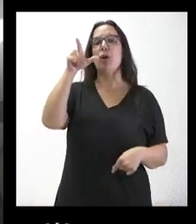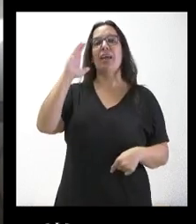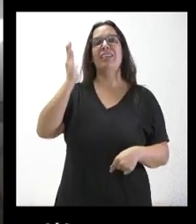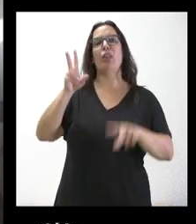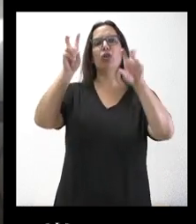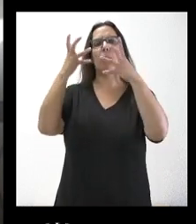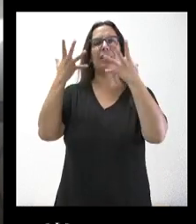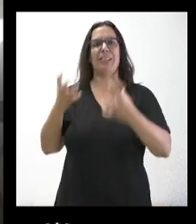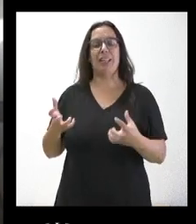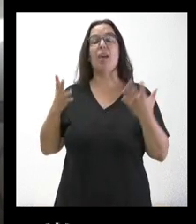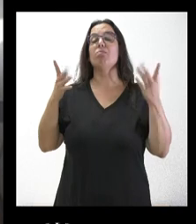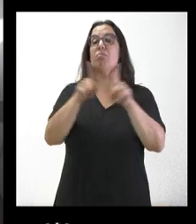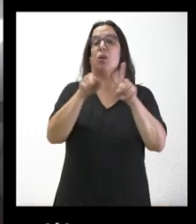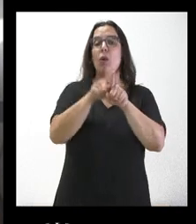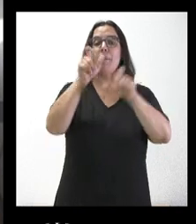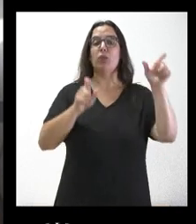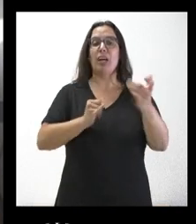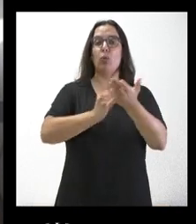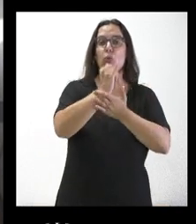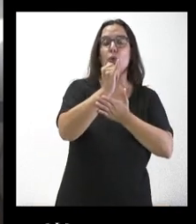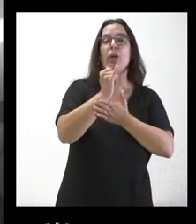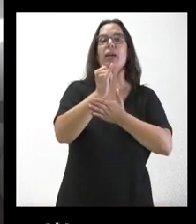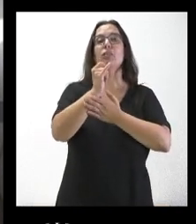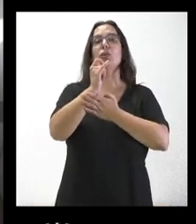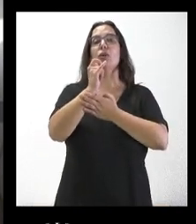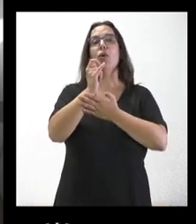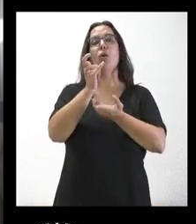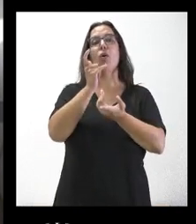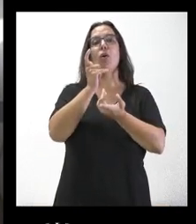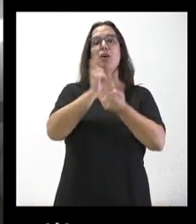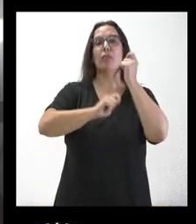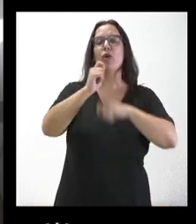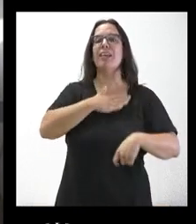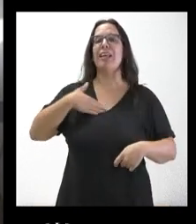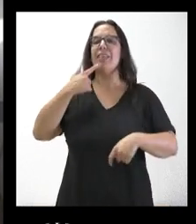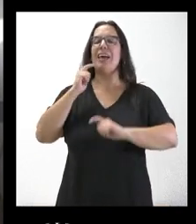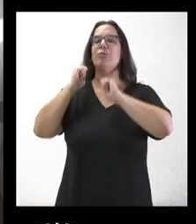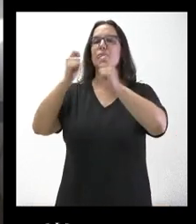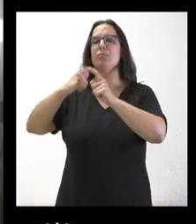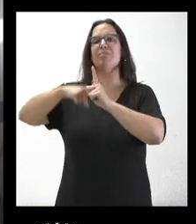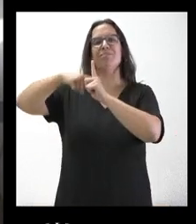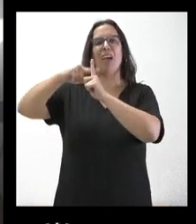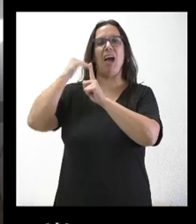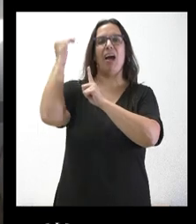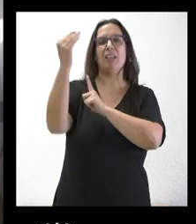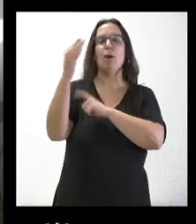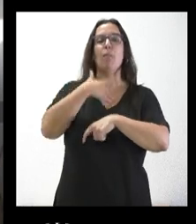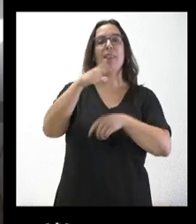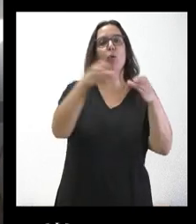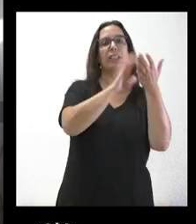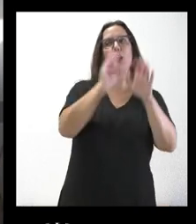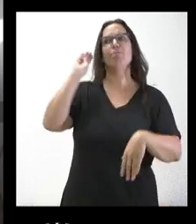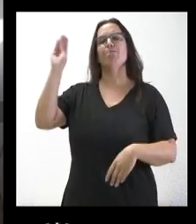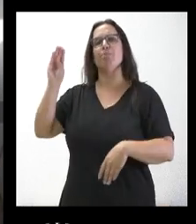No obstante, los agricultores y organizaciones tienen que ser declarada zona de afección alta. ¿Podría la Junta instar al Ejecutivo Nacional para que reconsidere esa